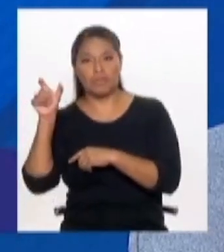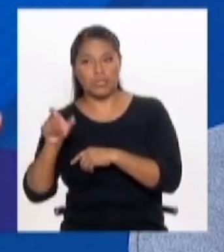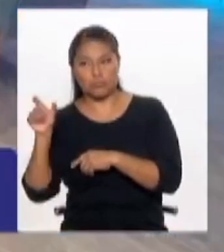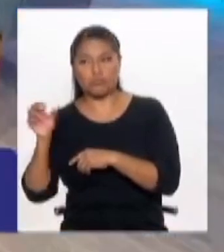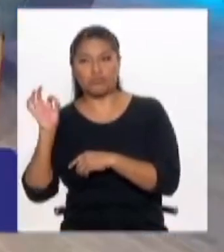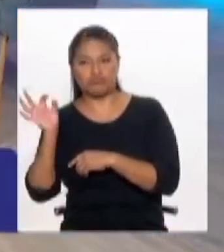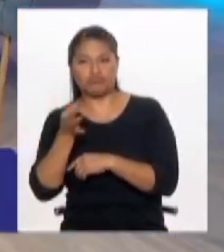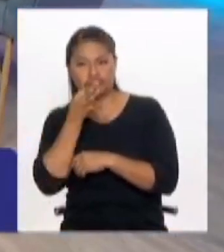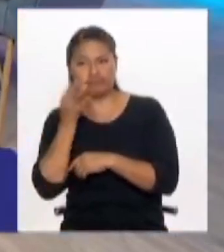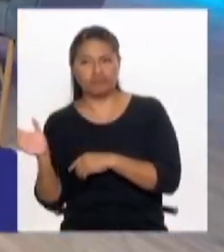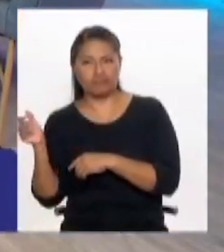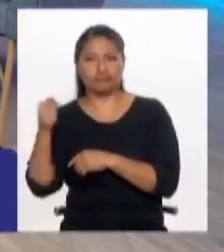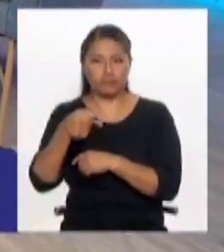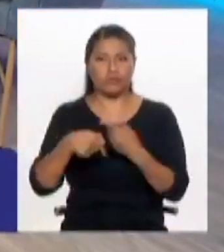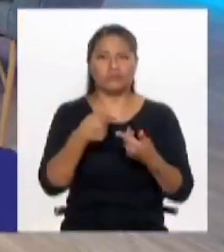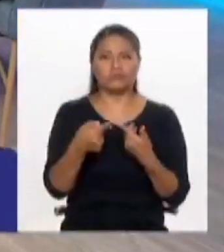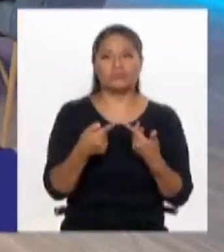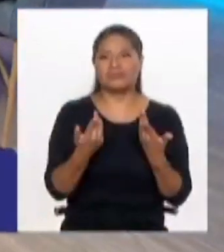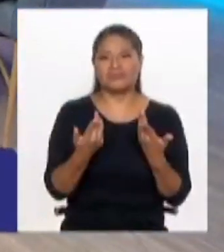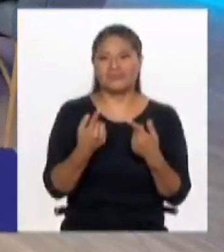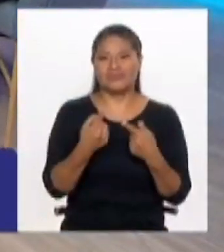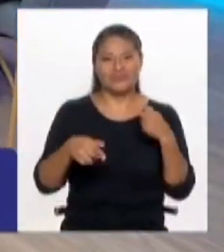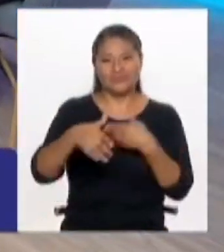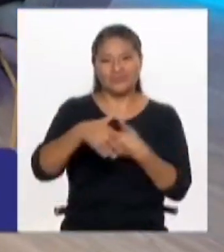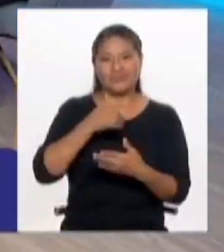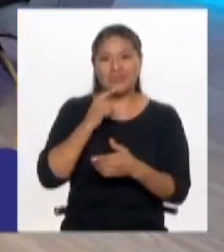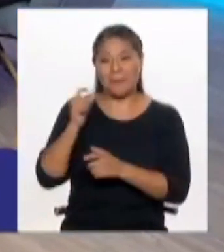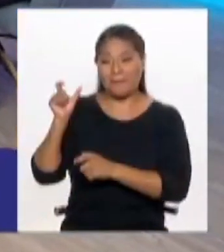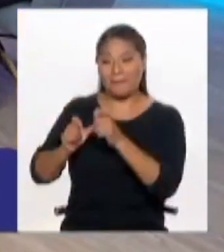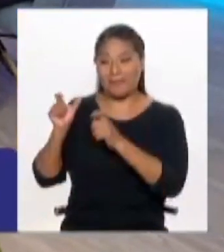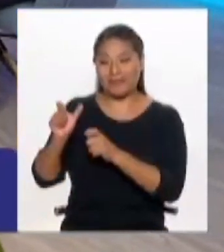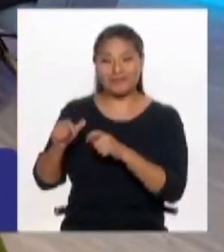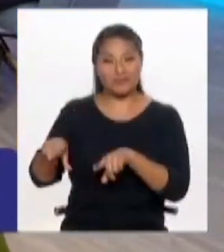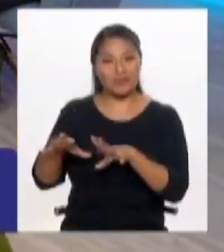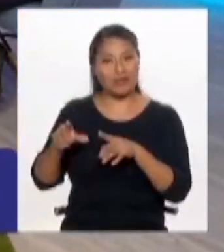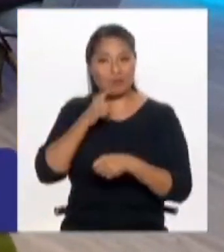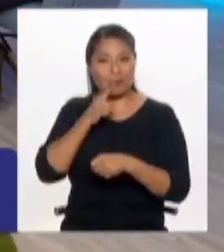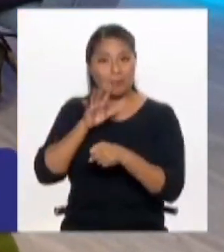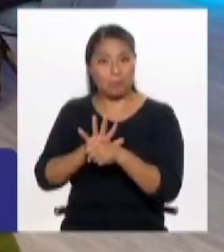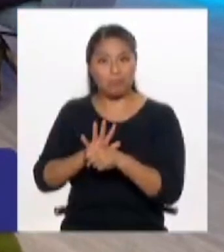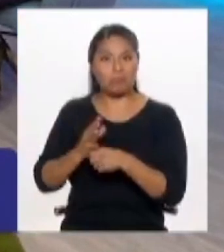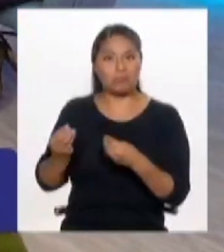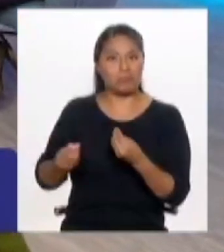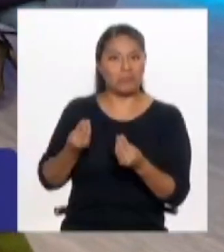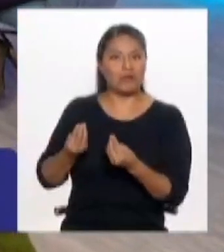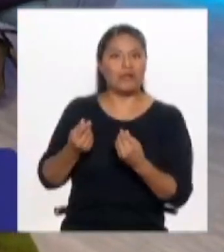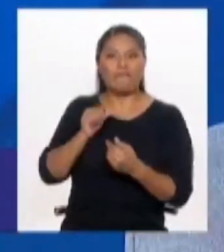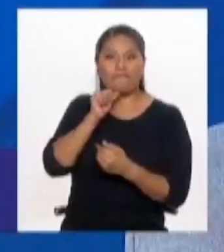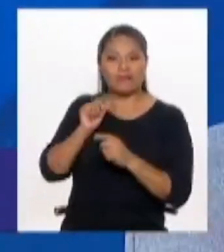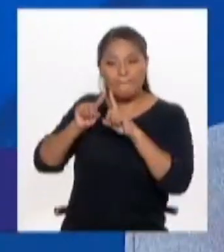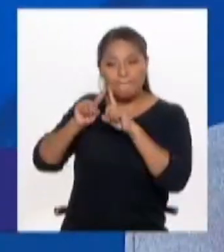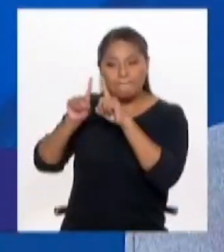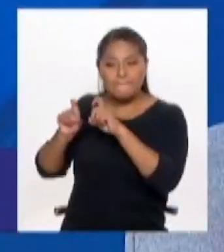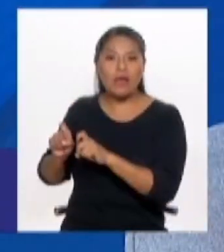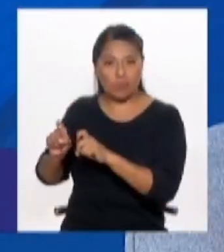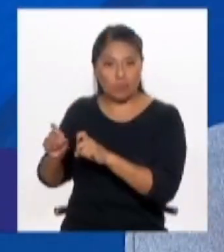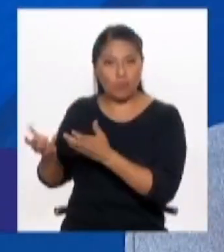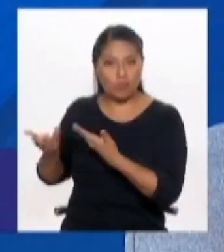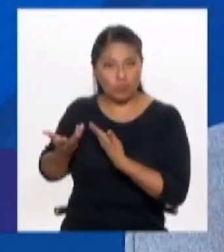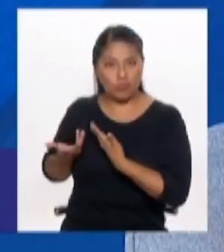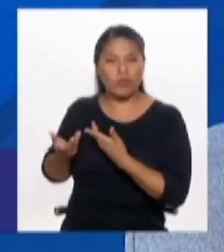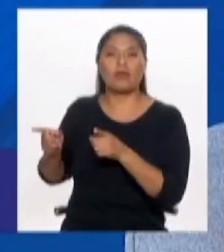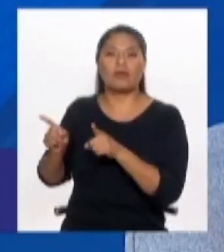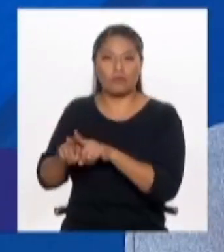Entonces, claro, ¿eso qué cosa origina? Que la ciudadanía no se comprometa con el plan. ¿Y por qué? Porque la ciudadanía, como el Estado, no le